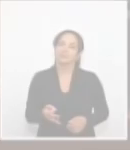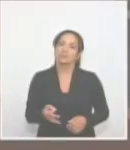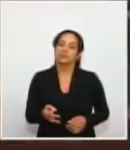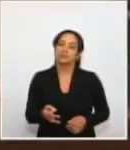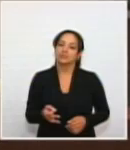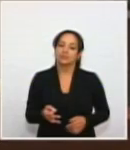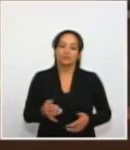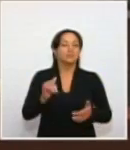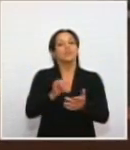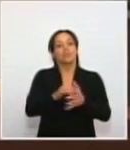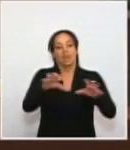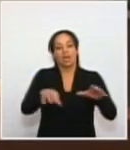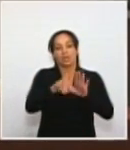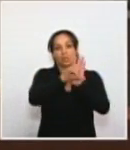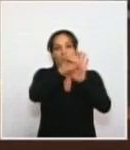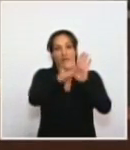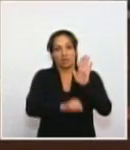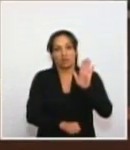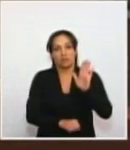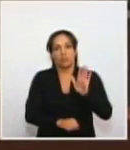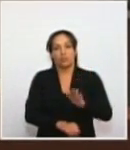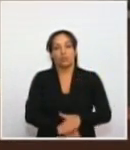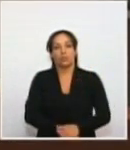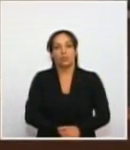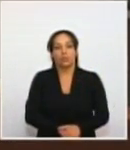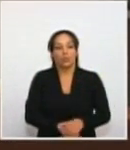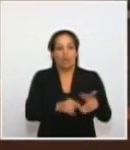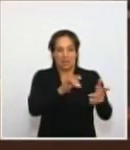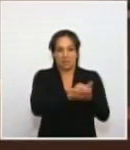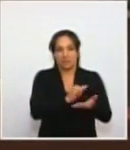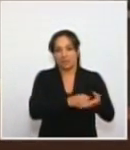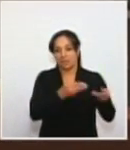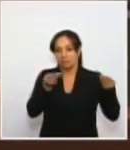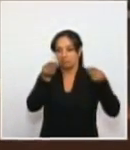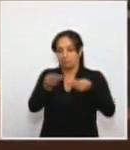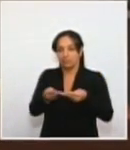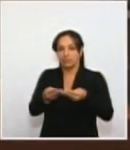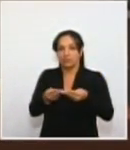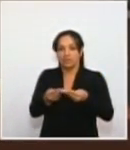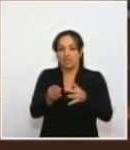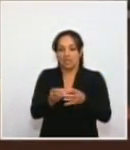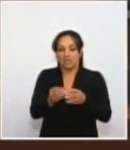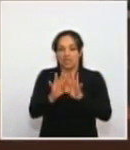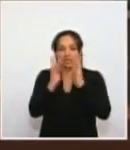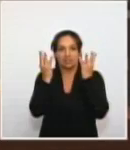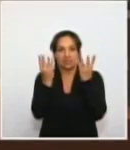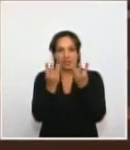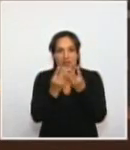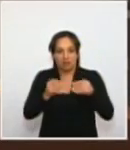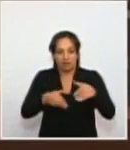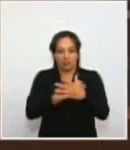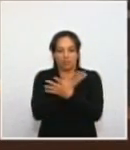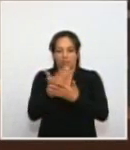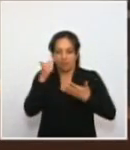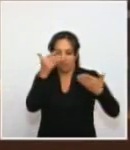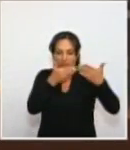El acto legislativo sometido a consideración del Senado de la República